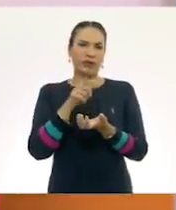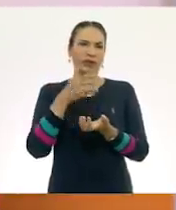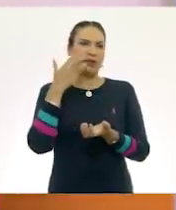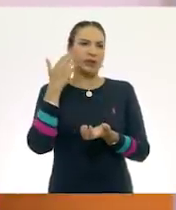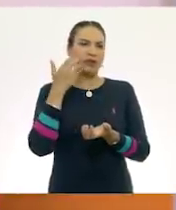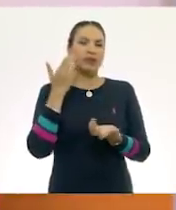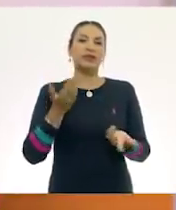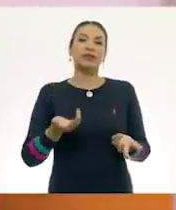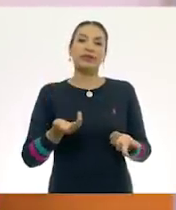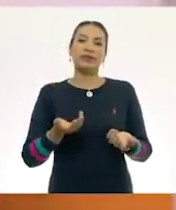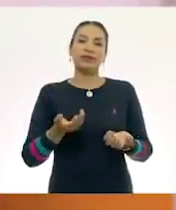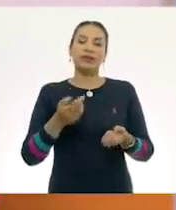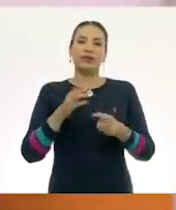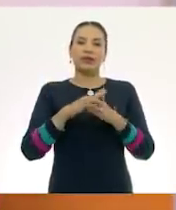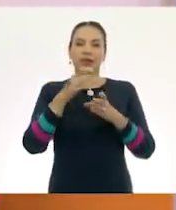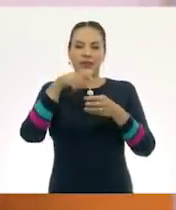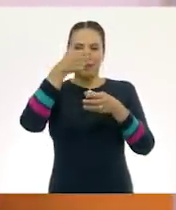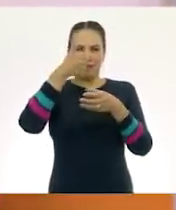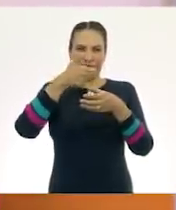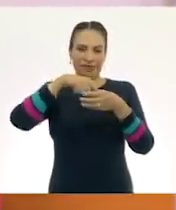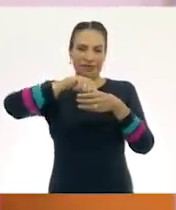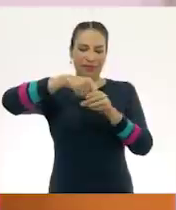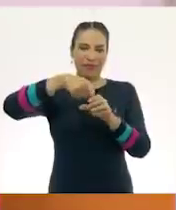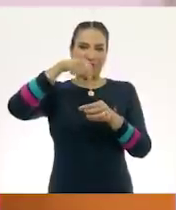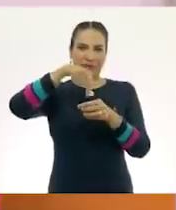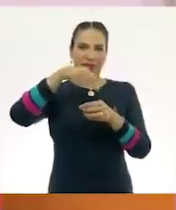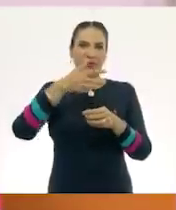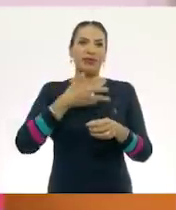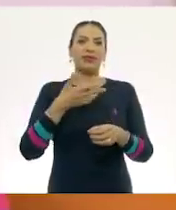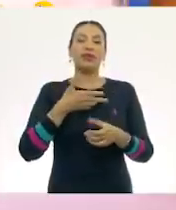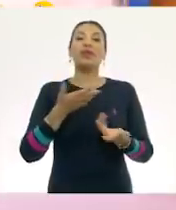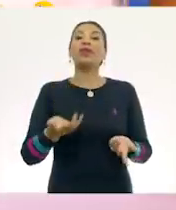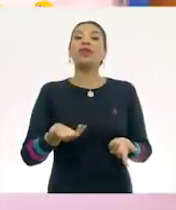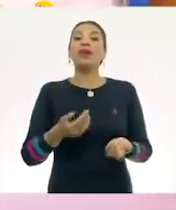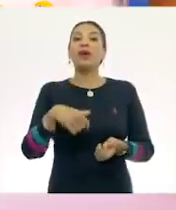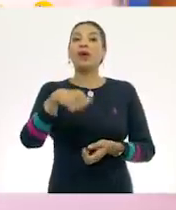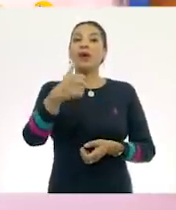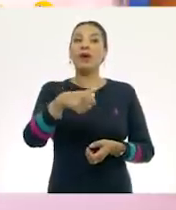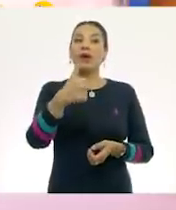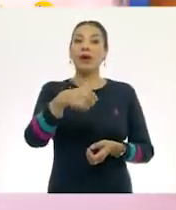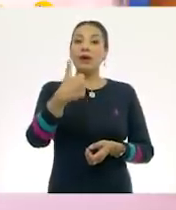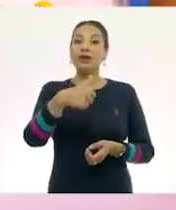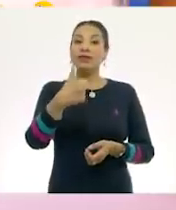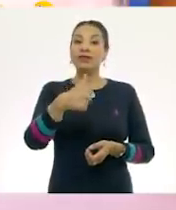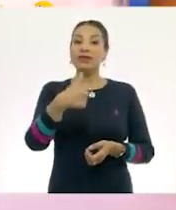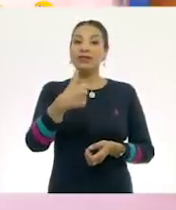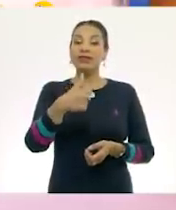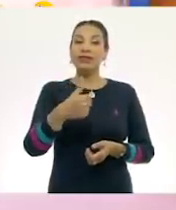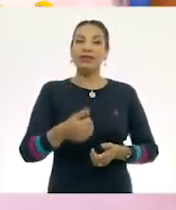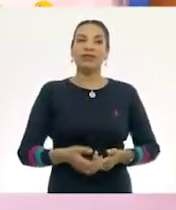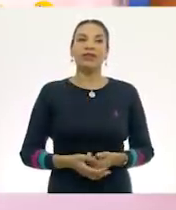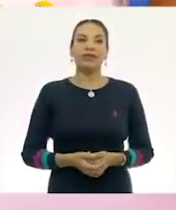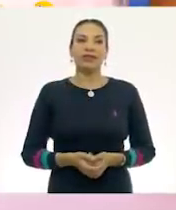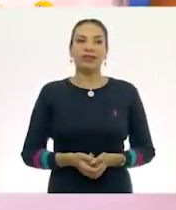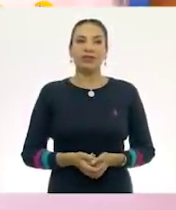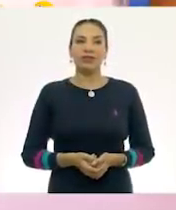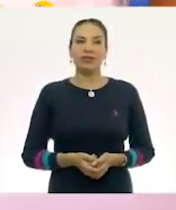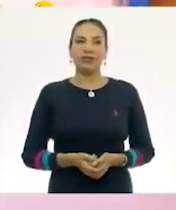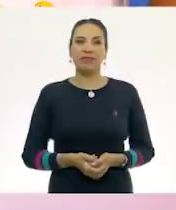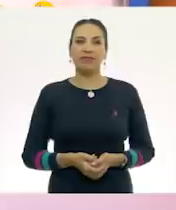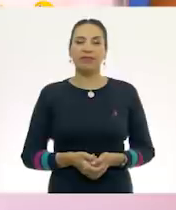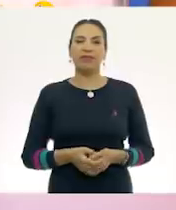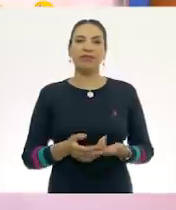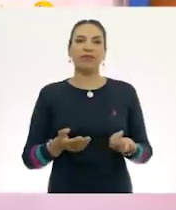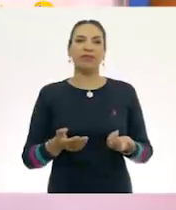que es un monedero de gato. Y con este ya llevamos... ¡Once! ¡Once! Lo